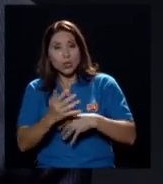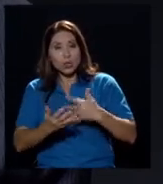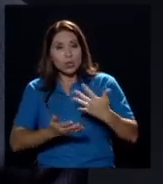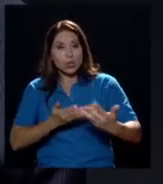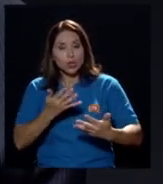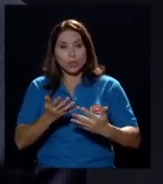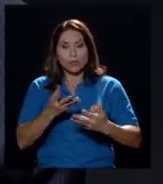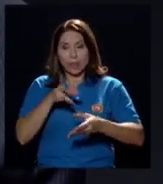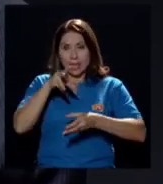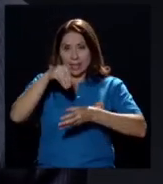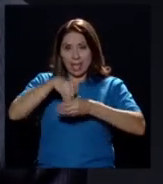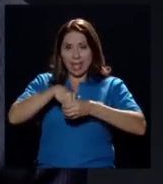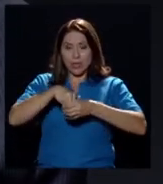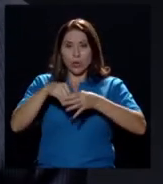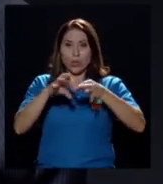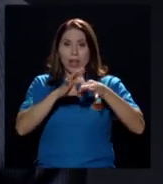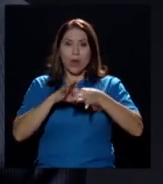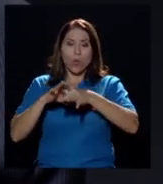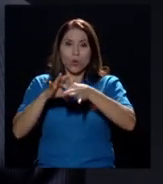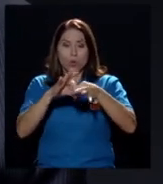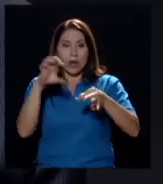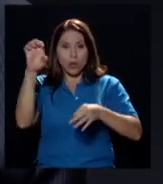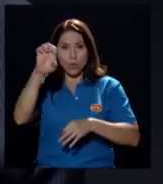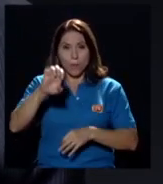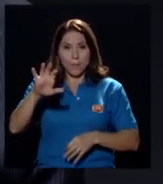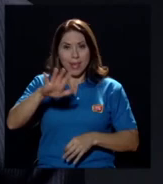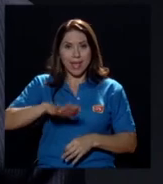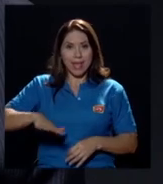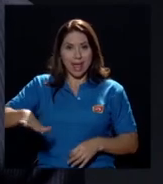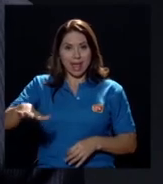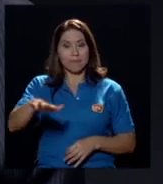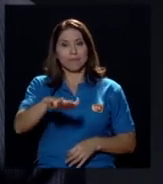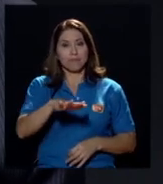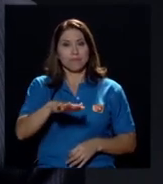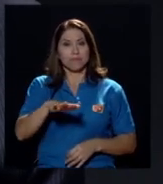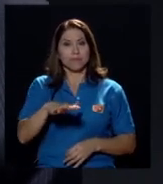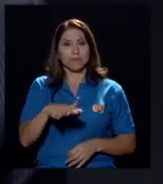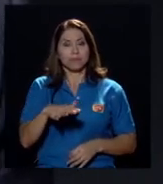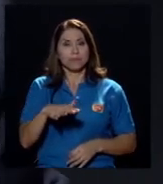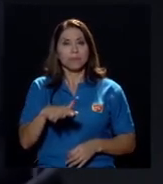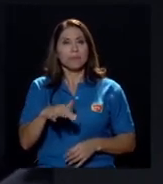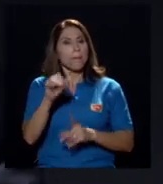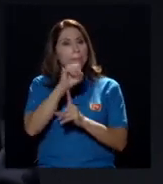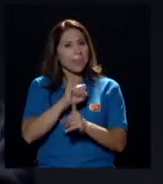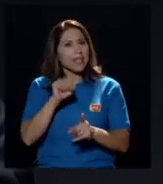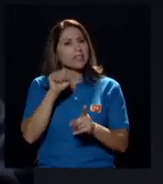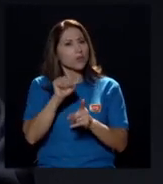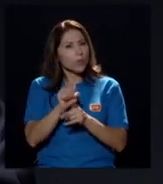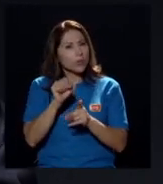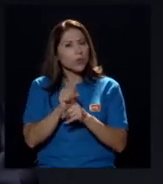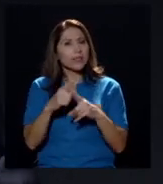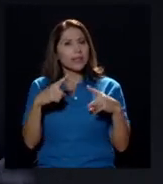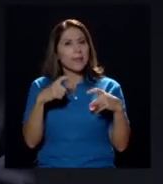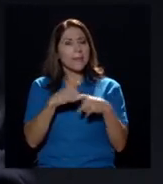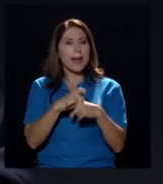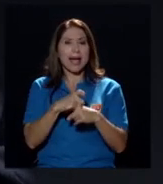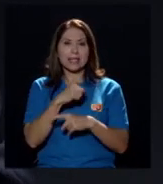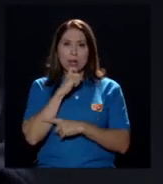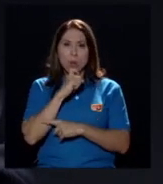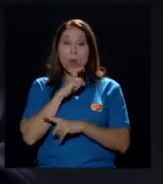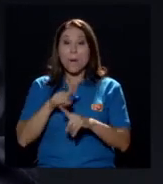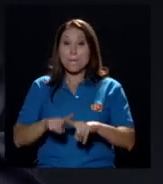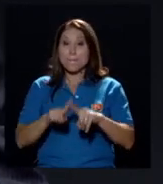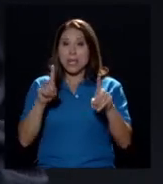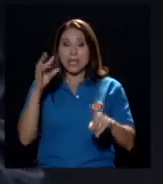ponerlo al otro nivel la situación es bastante compleja pero Angela